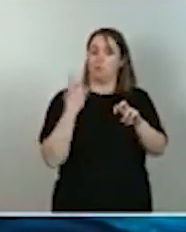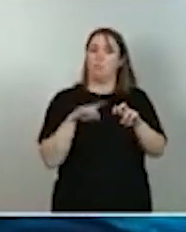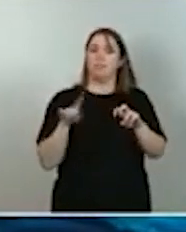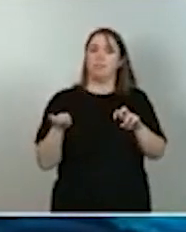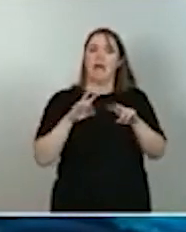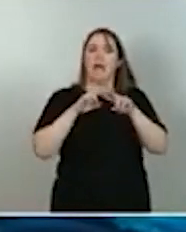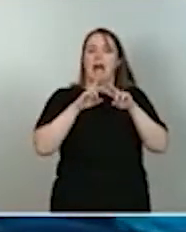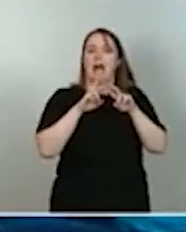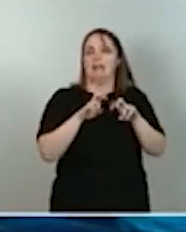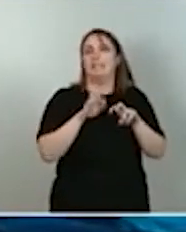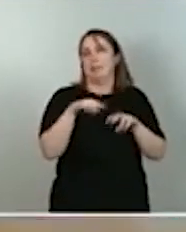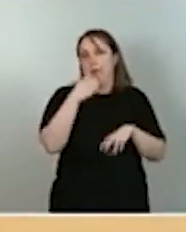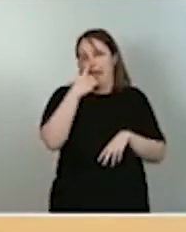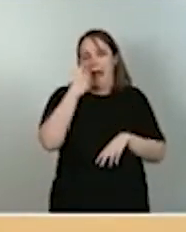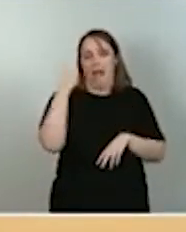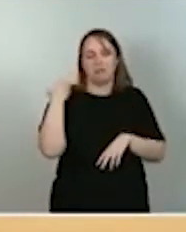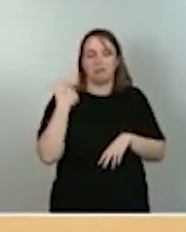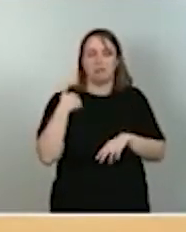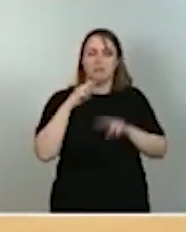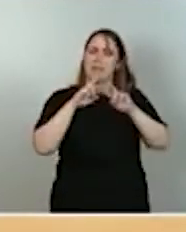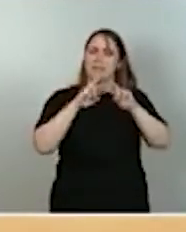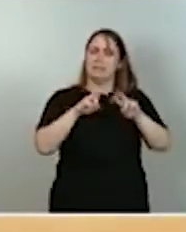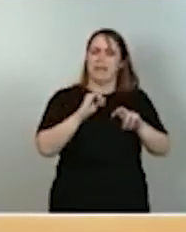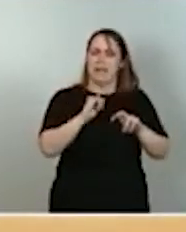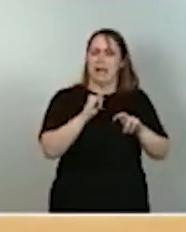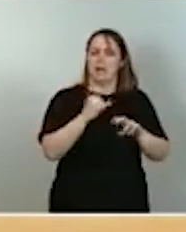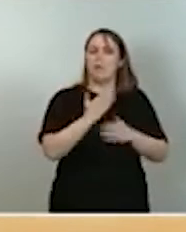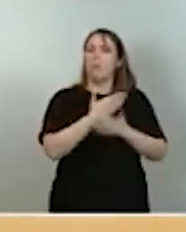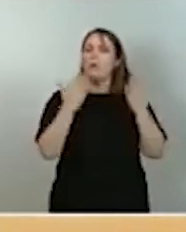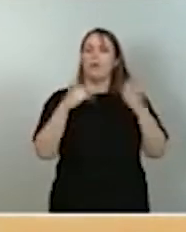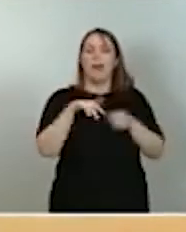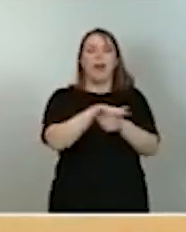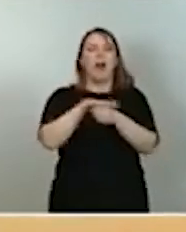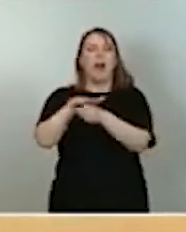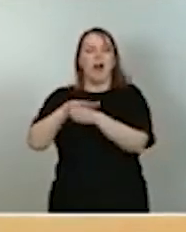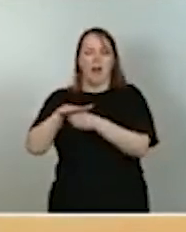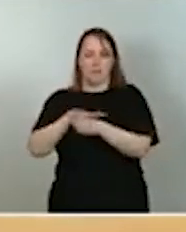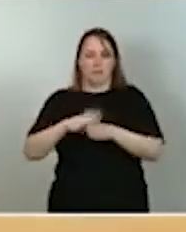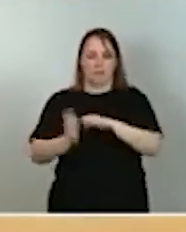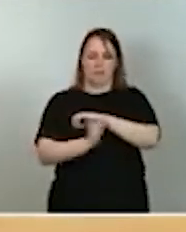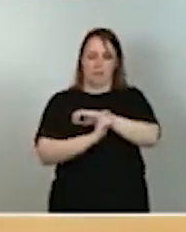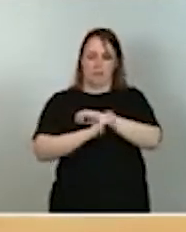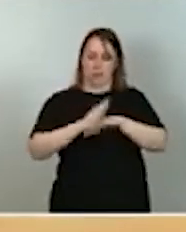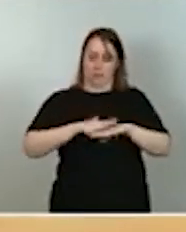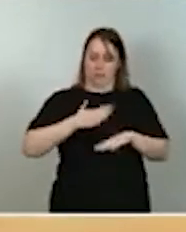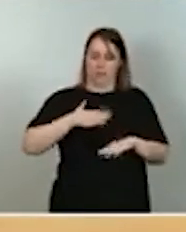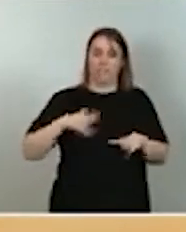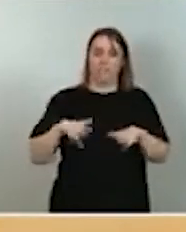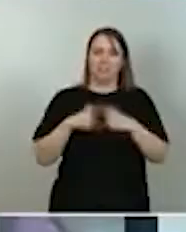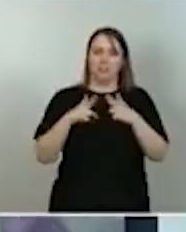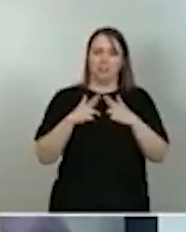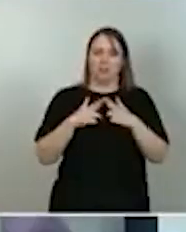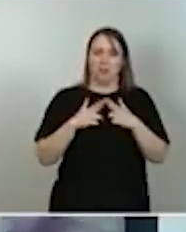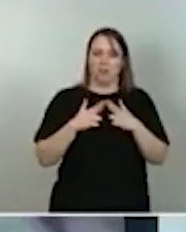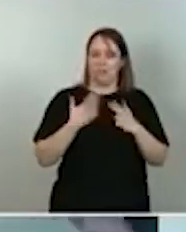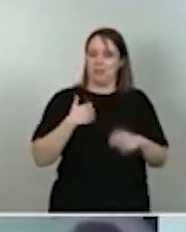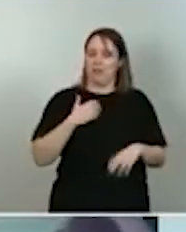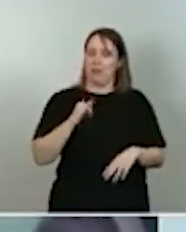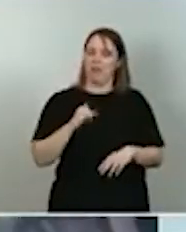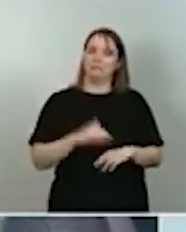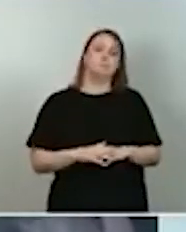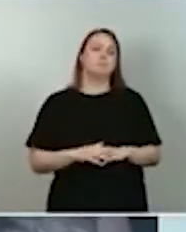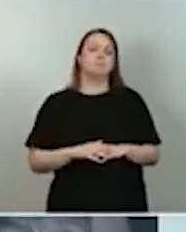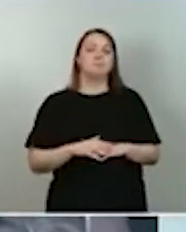años, en prácticamente todos los ámbitos estratégicos para nuestra sociedad y nuestra economía. Una agenda para el cambio